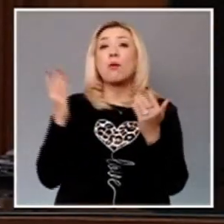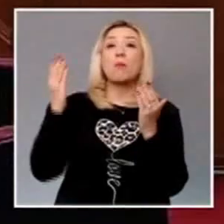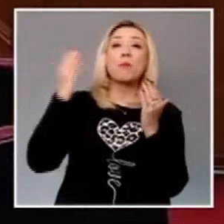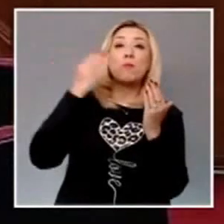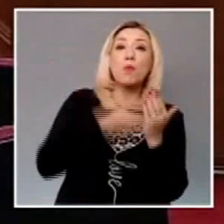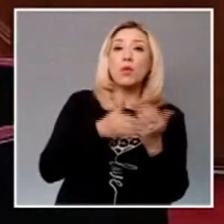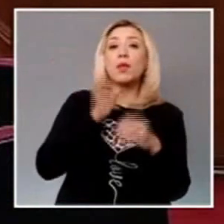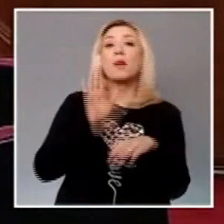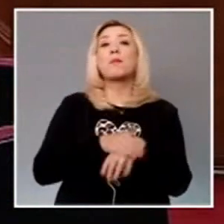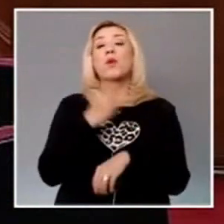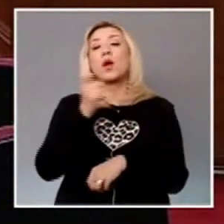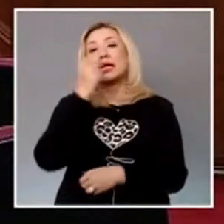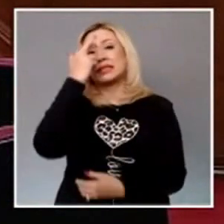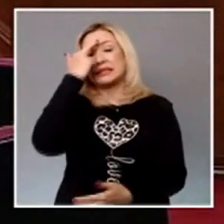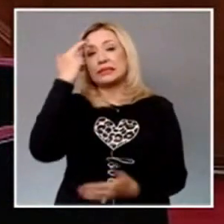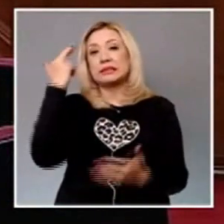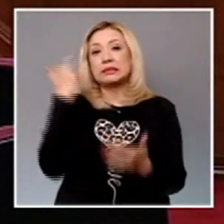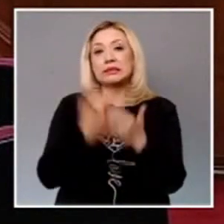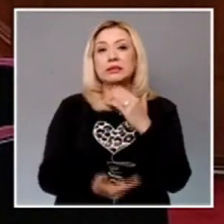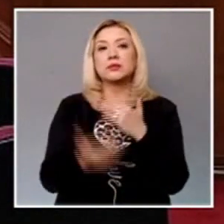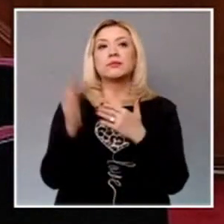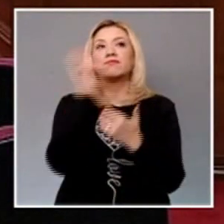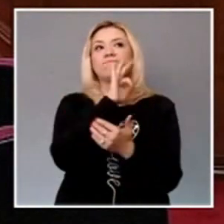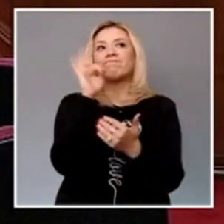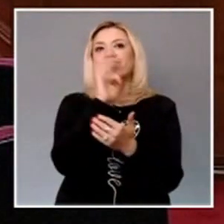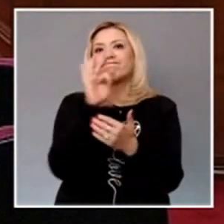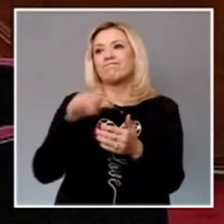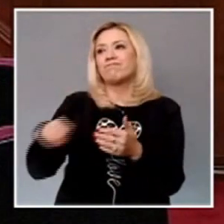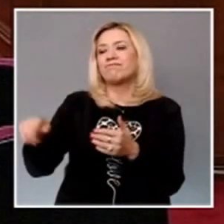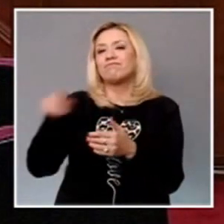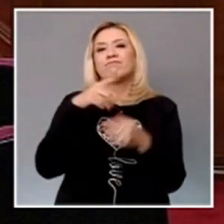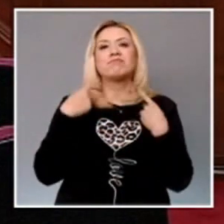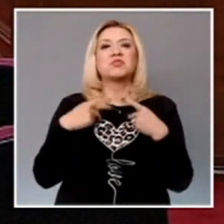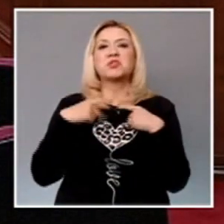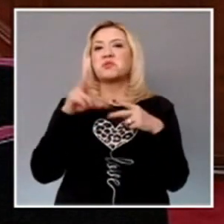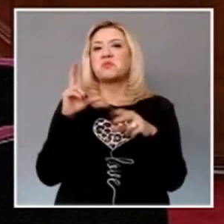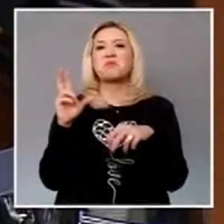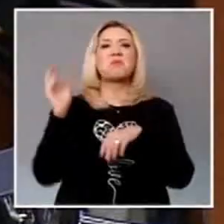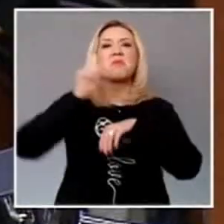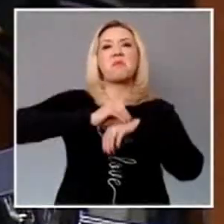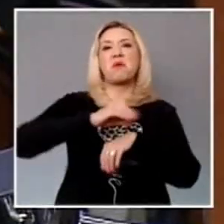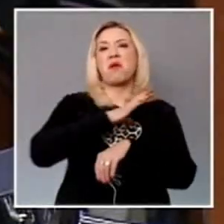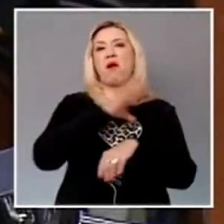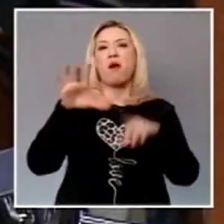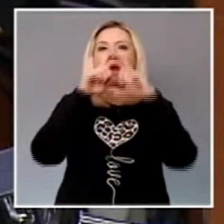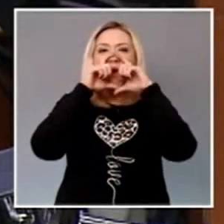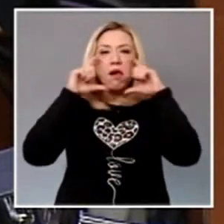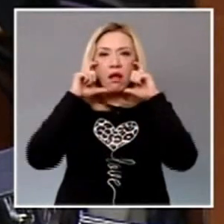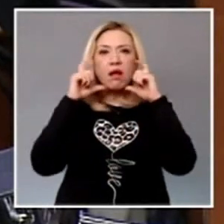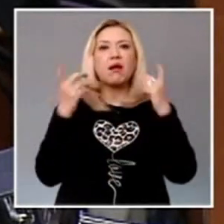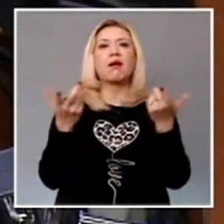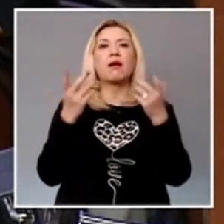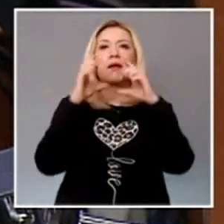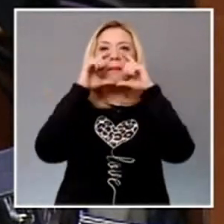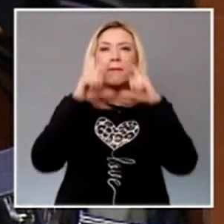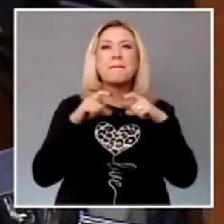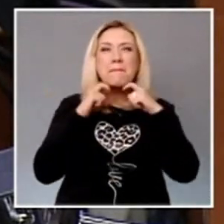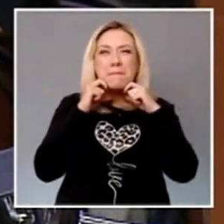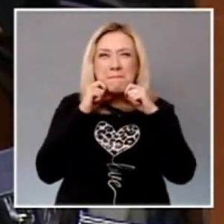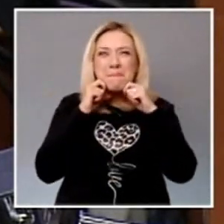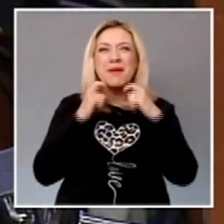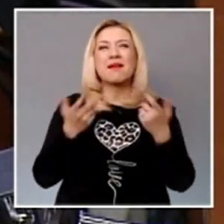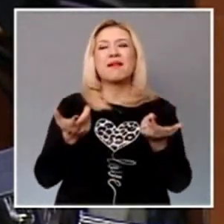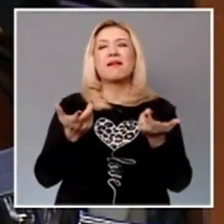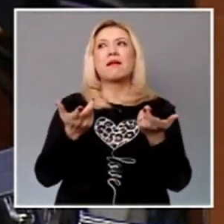relativas a conductas de no portar cubrebocas o portarlo incorrectamente, insultos, agresión verbal y faltas de respeto a la autoridad